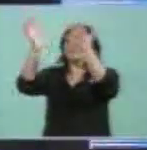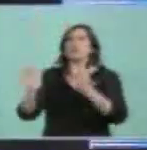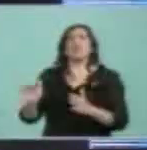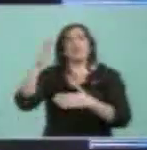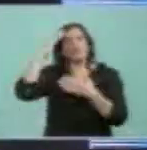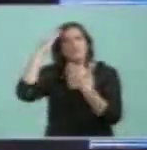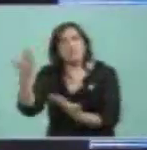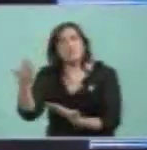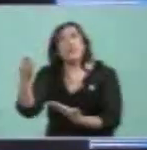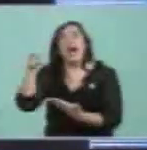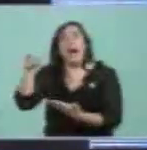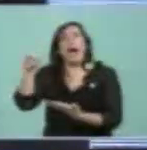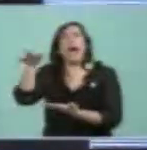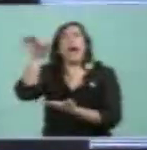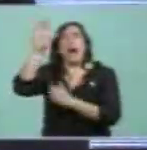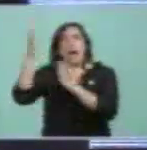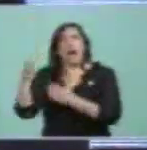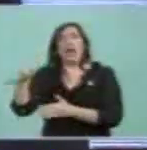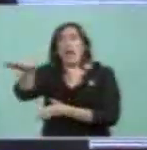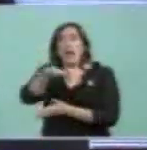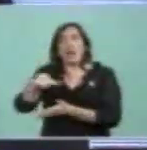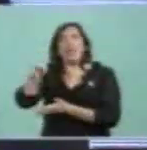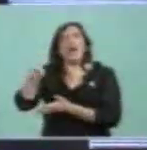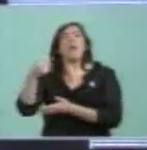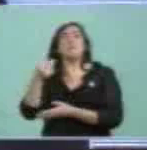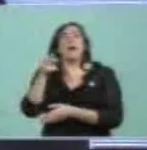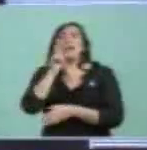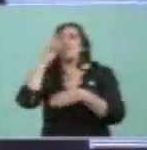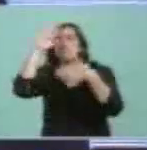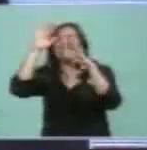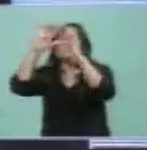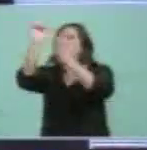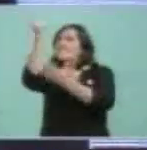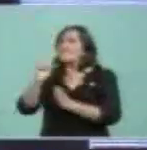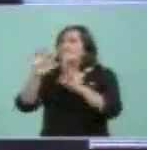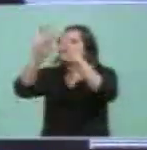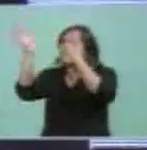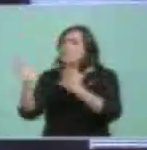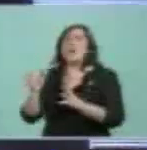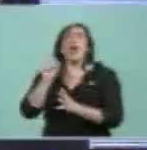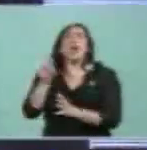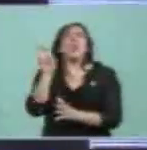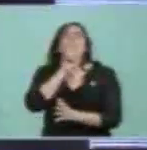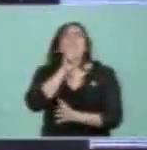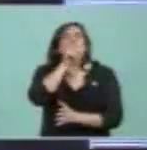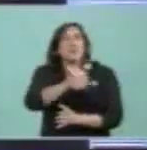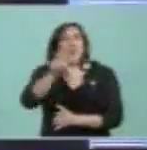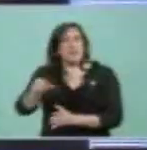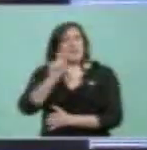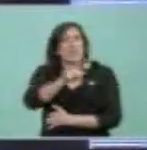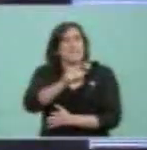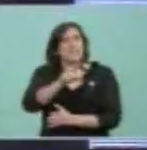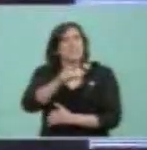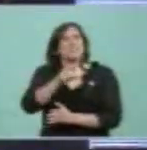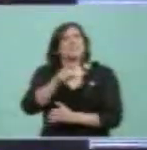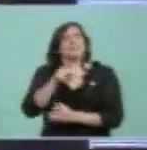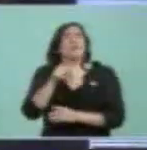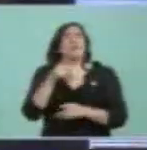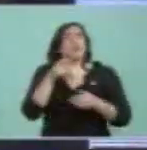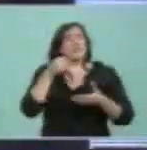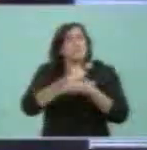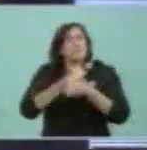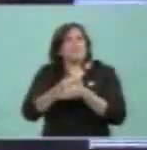a las mujeres angoleñas que habían peleado en la independencia, porque el valor de las mujeres